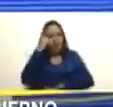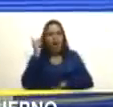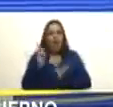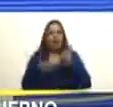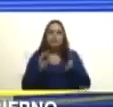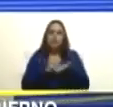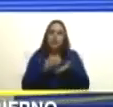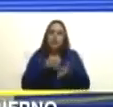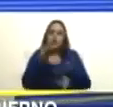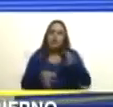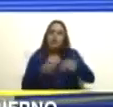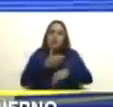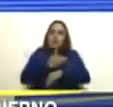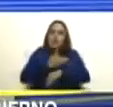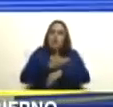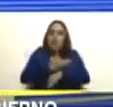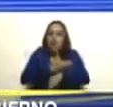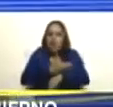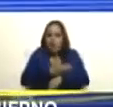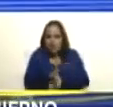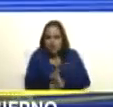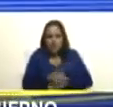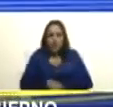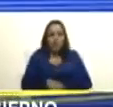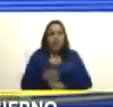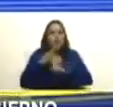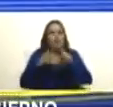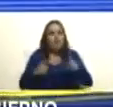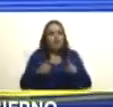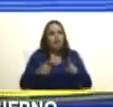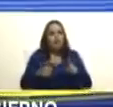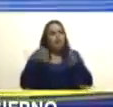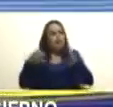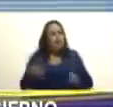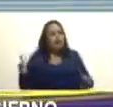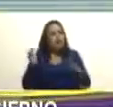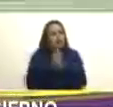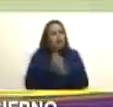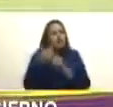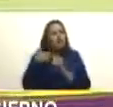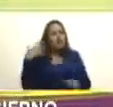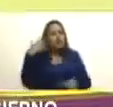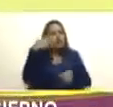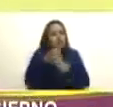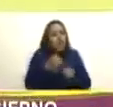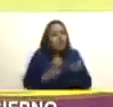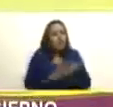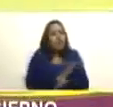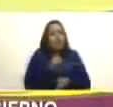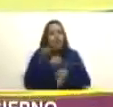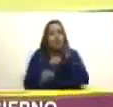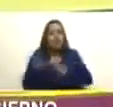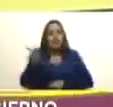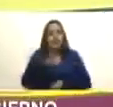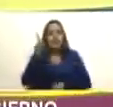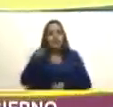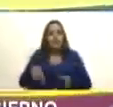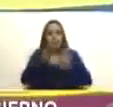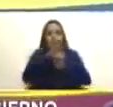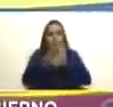justicia a veces tarda pero al final llega confío en la justicia venezolana y en la constitución